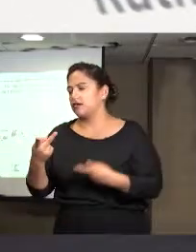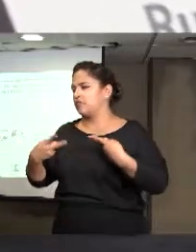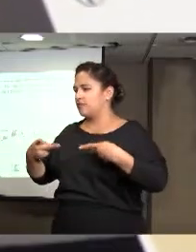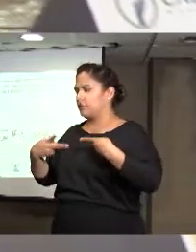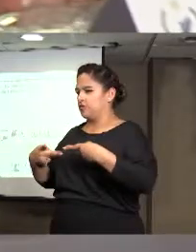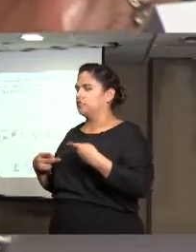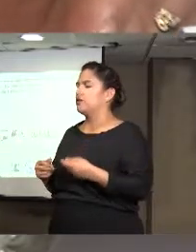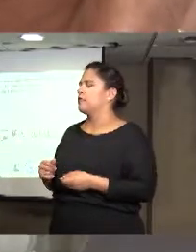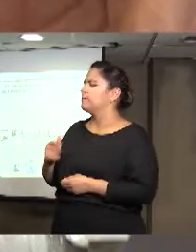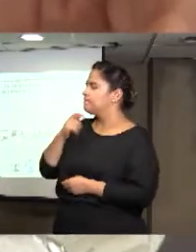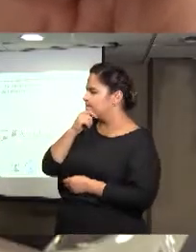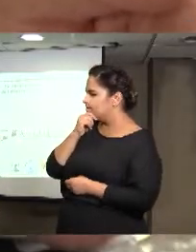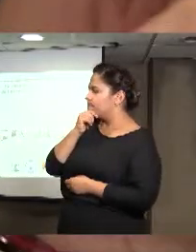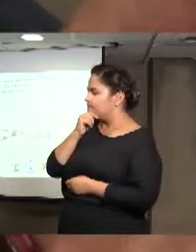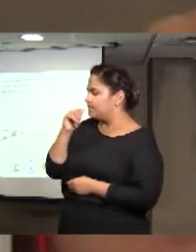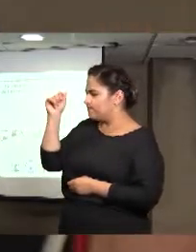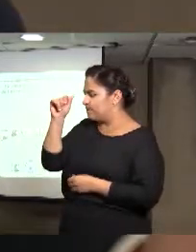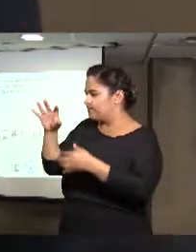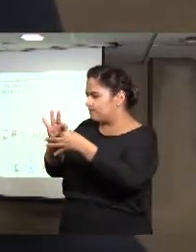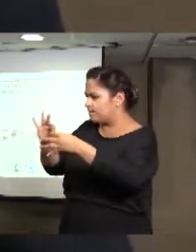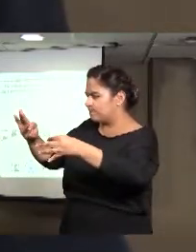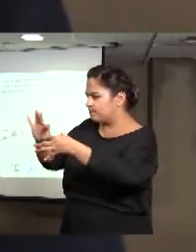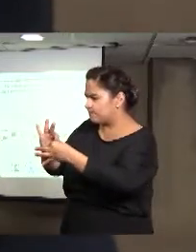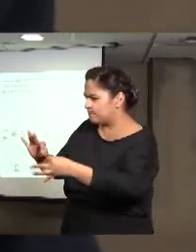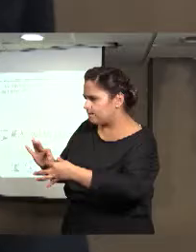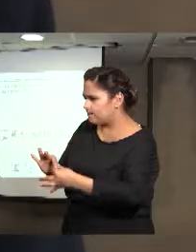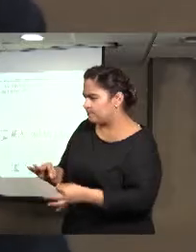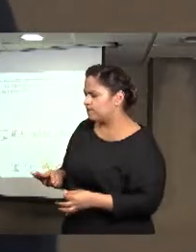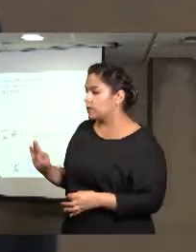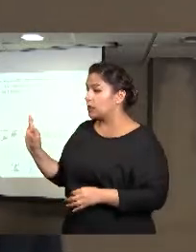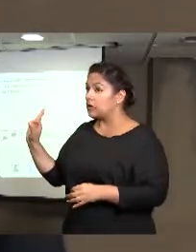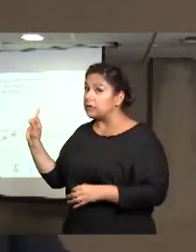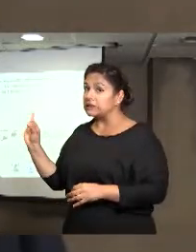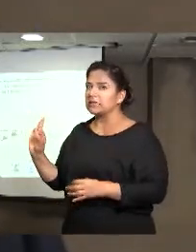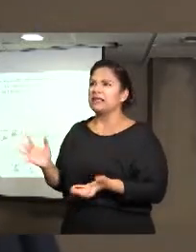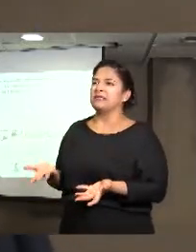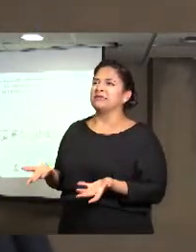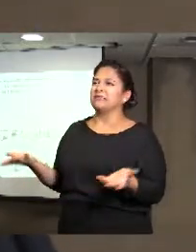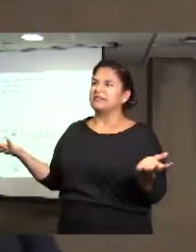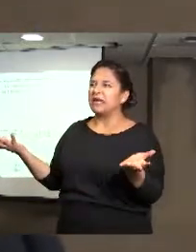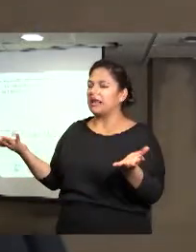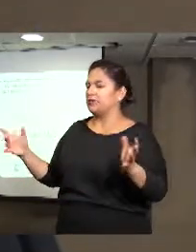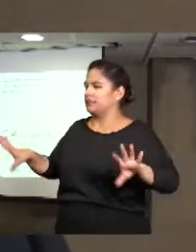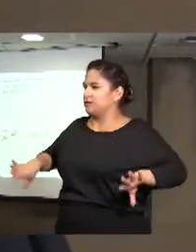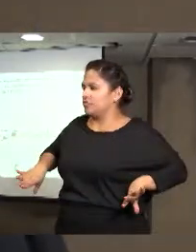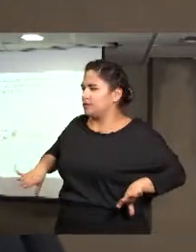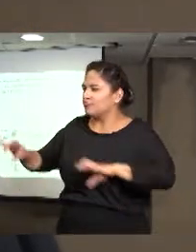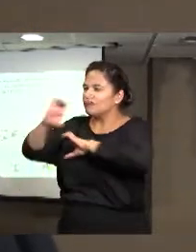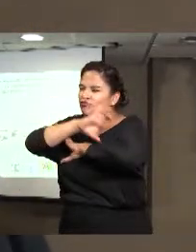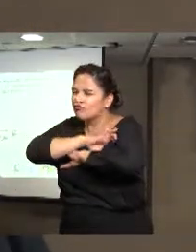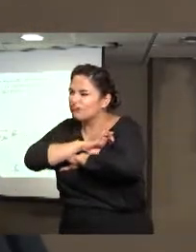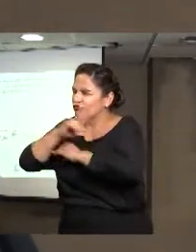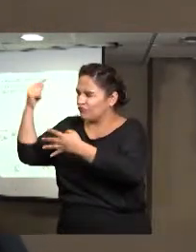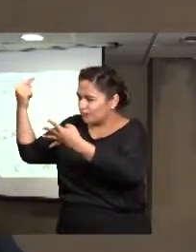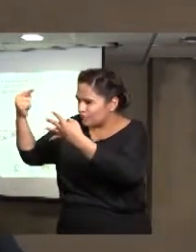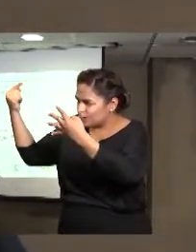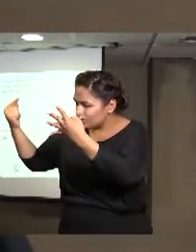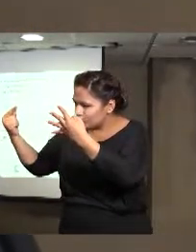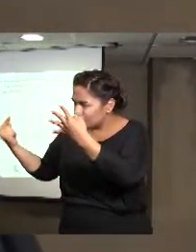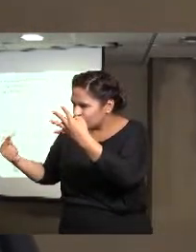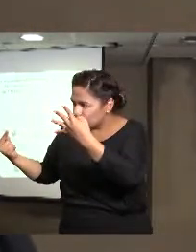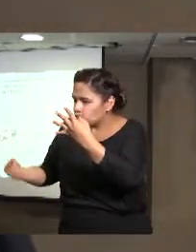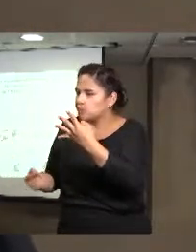telefónicos, observan que hay estos indicios, o que hay conductas específicas, los medios coercitivos correspondientes, y que